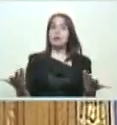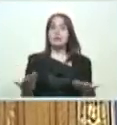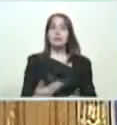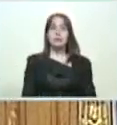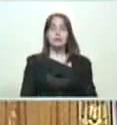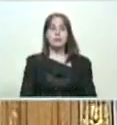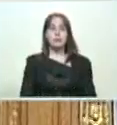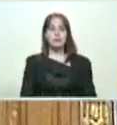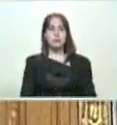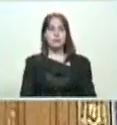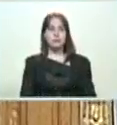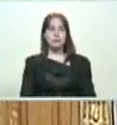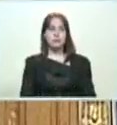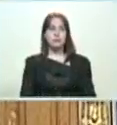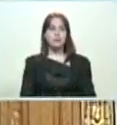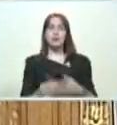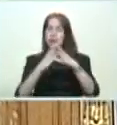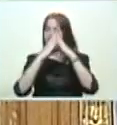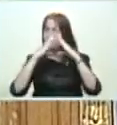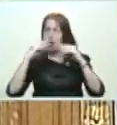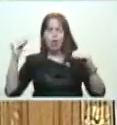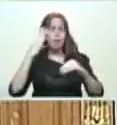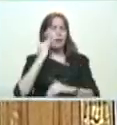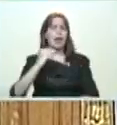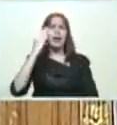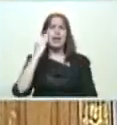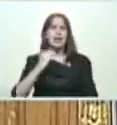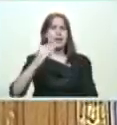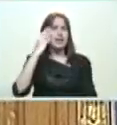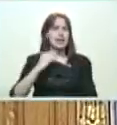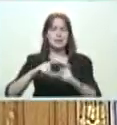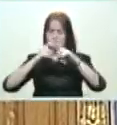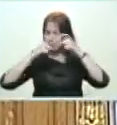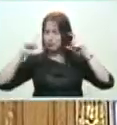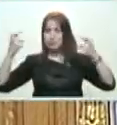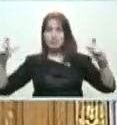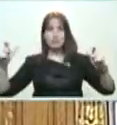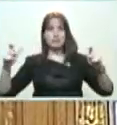Hagámoslo. Con toda la experiencia, con toda la amplitud.